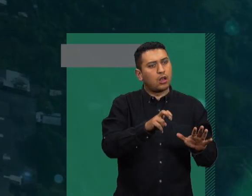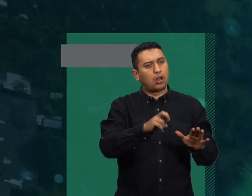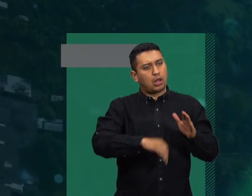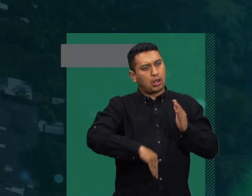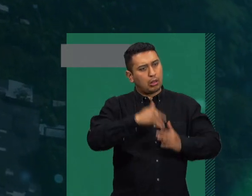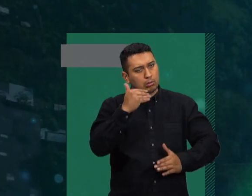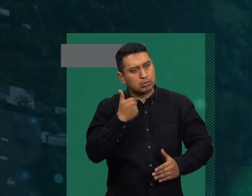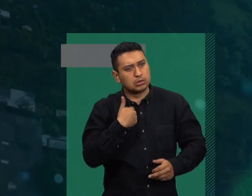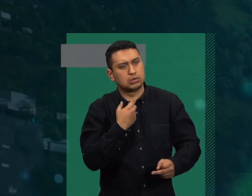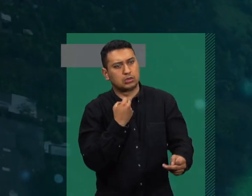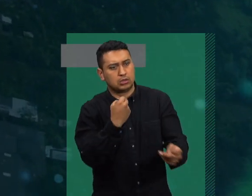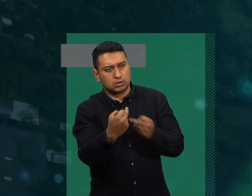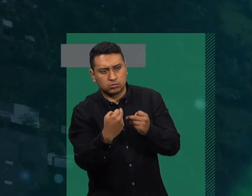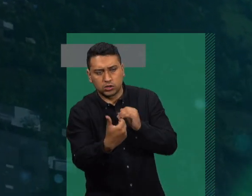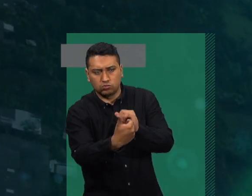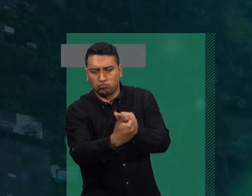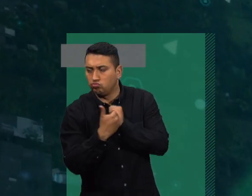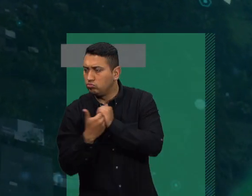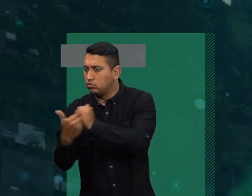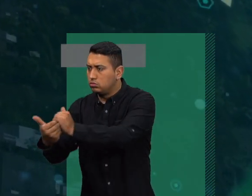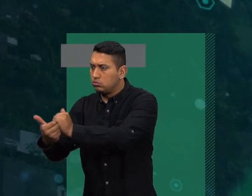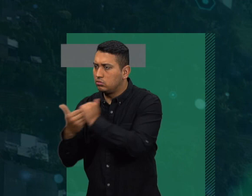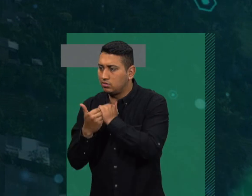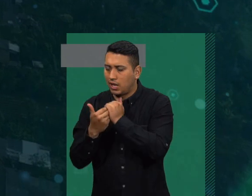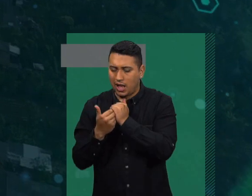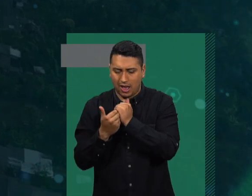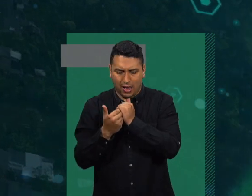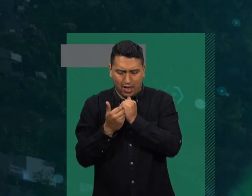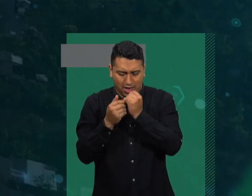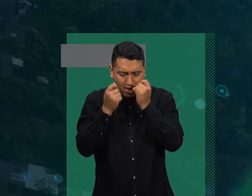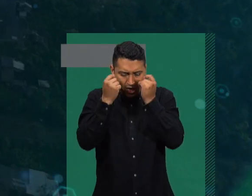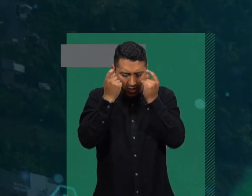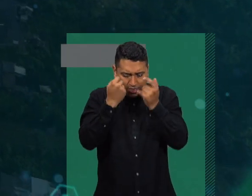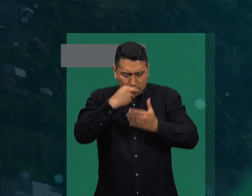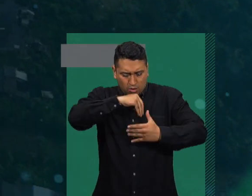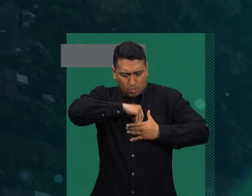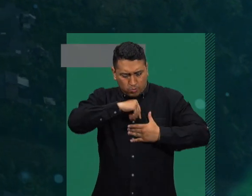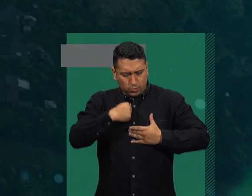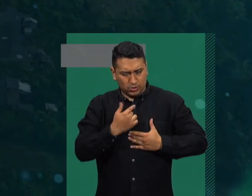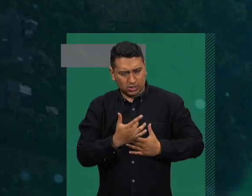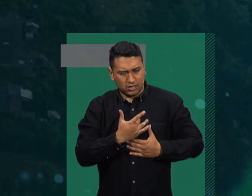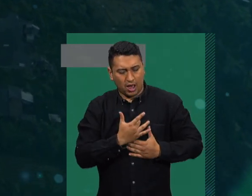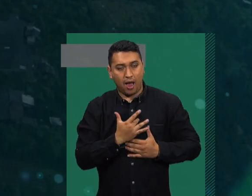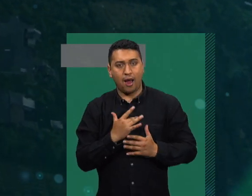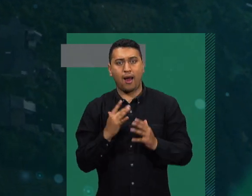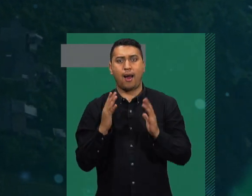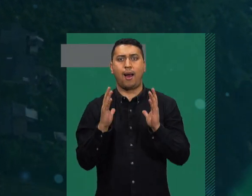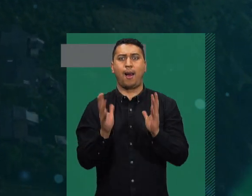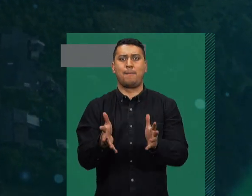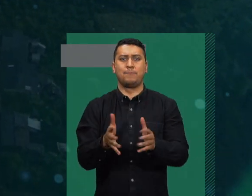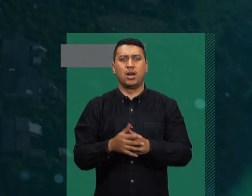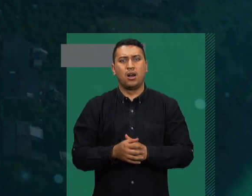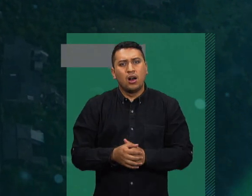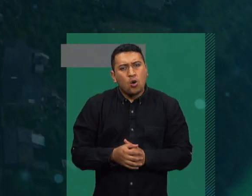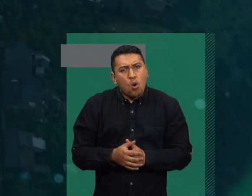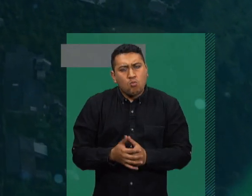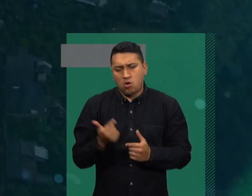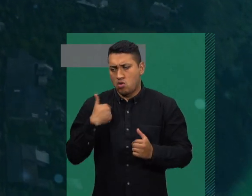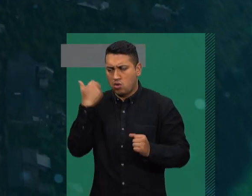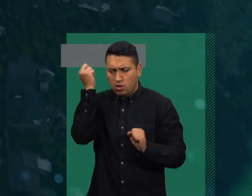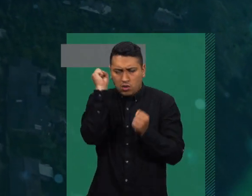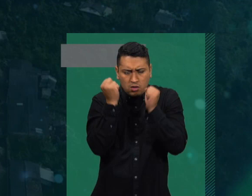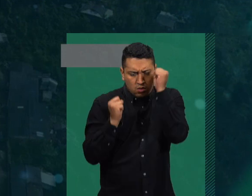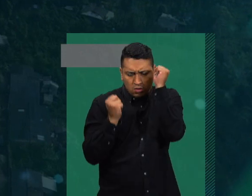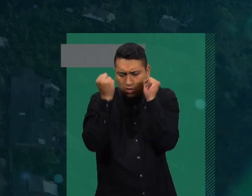palabras que me explican ya mucho mejor lo que estoy sintiendo, entonces ya cuando uno sabe si miras que la ansiedad funciona así,